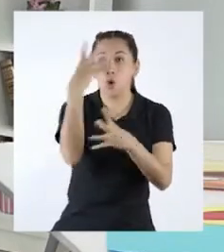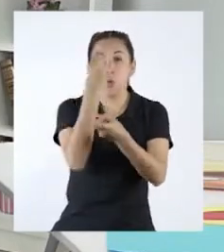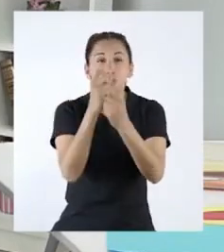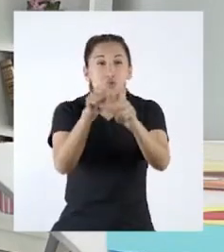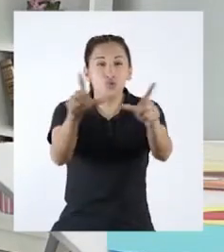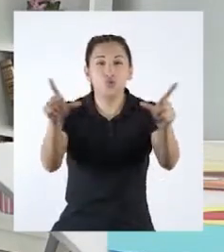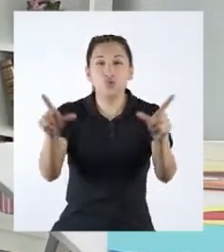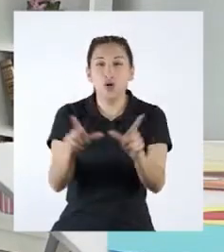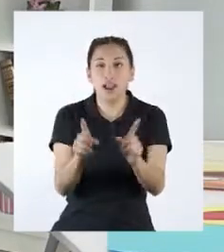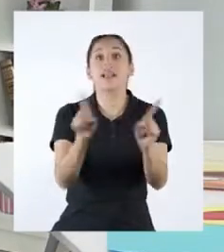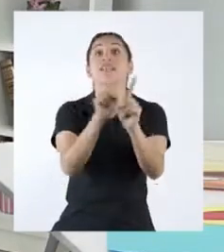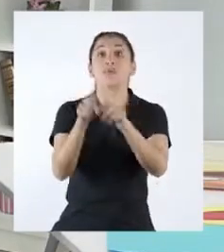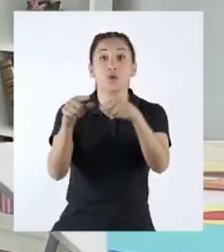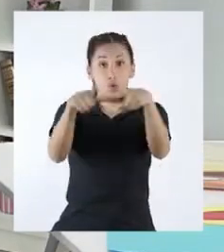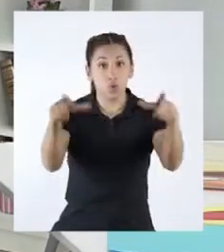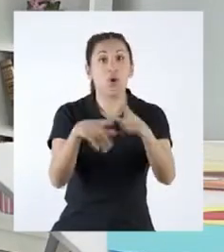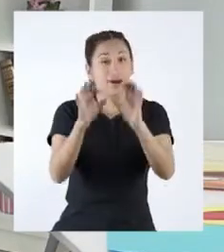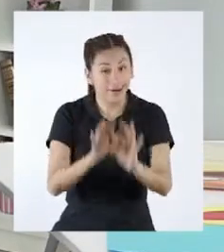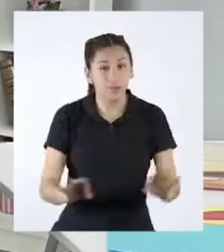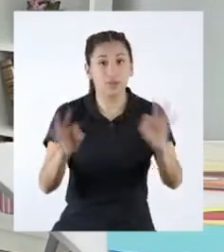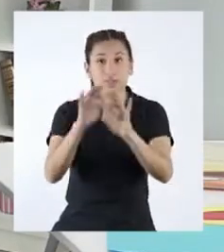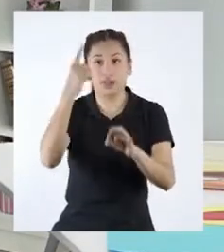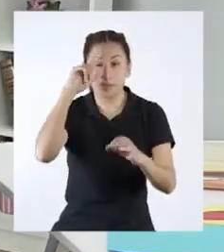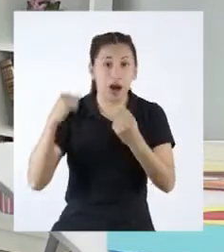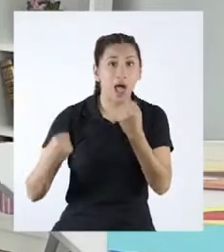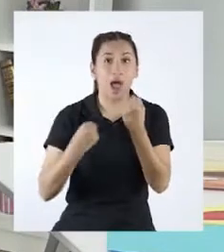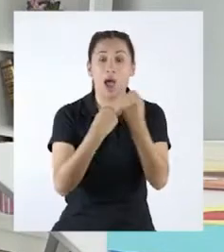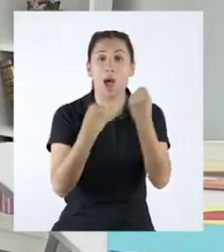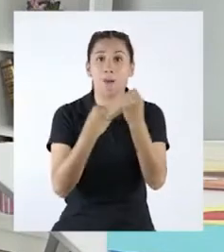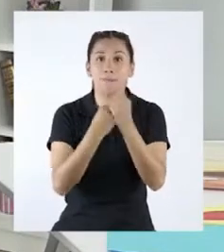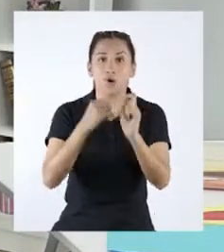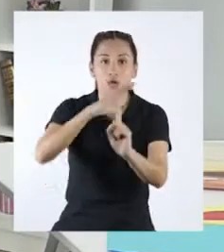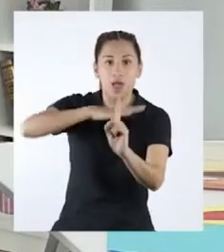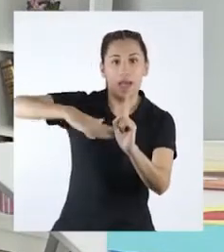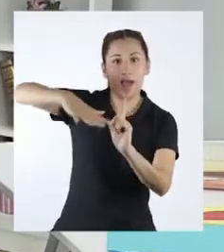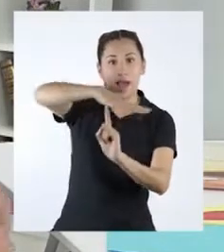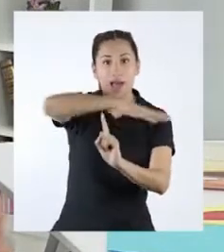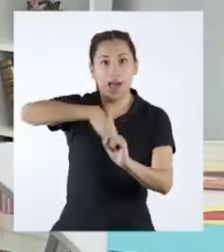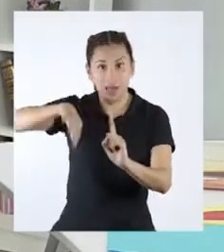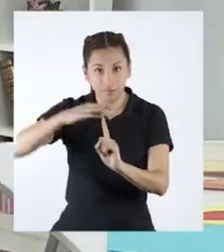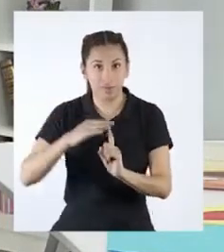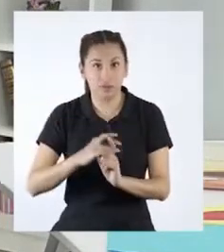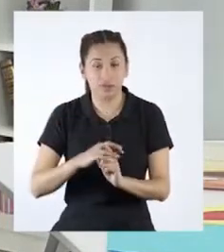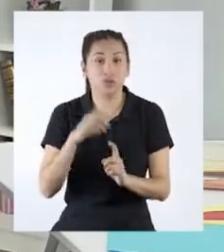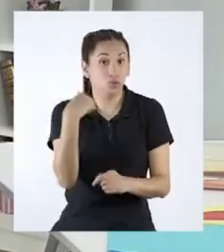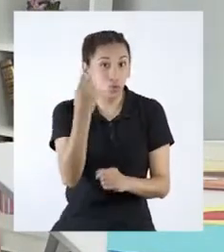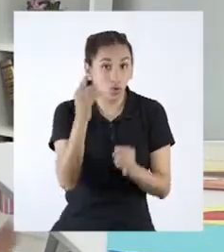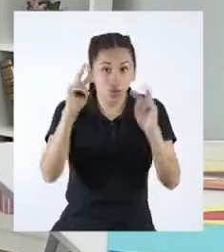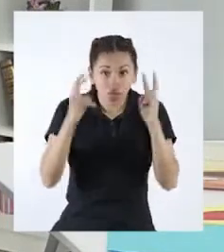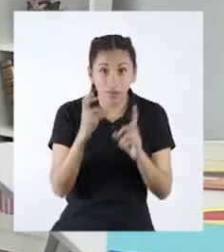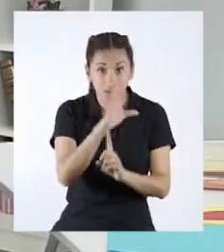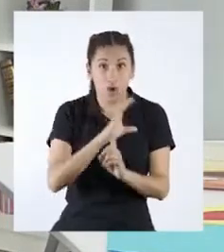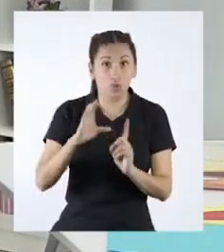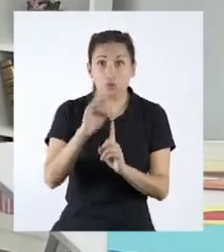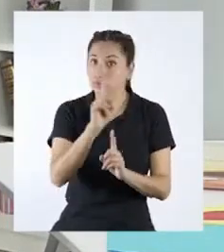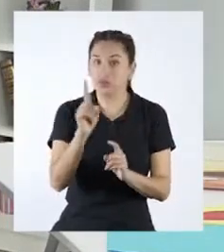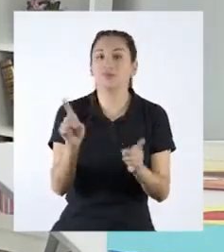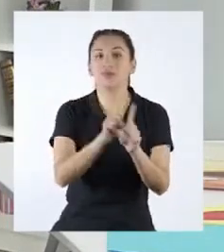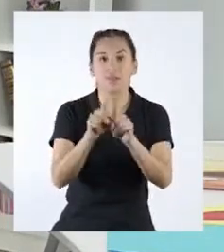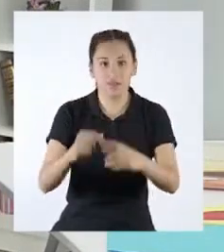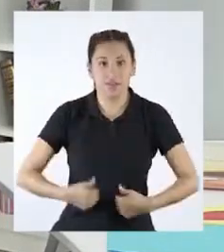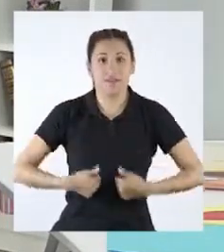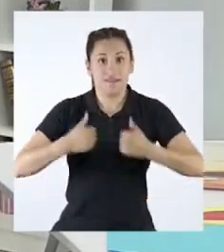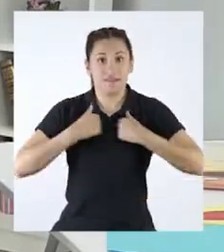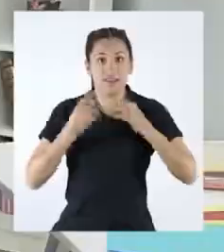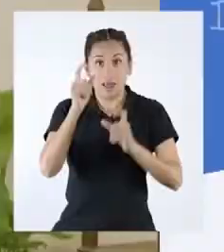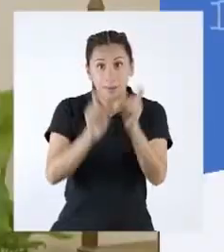estética, son zonas importantísimas para el ecosistema que lo habita y rodea. No solo importante para nuestra cultura, sino para